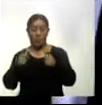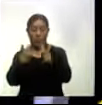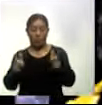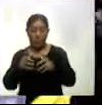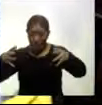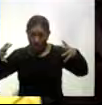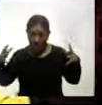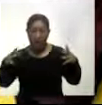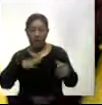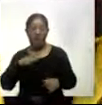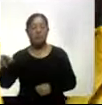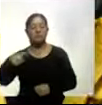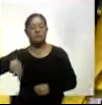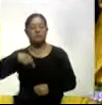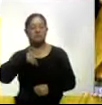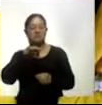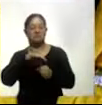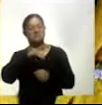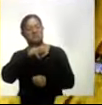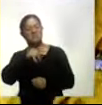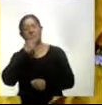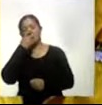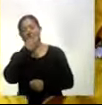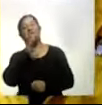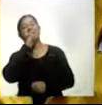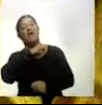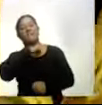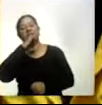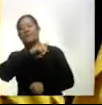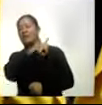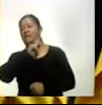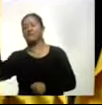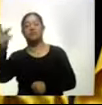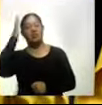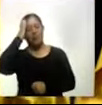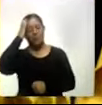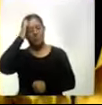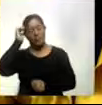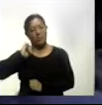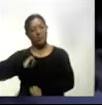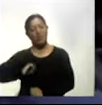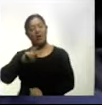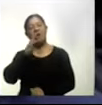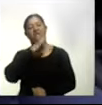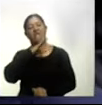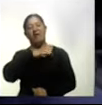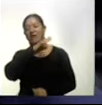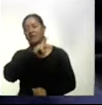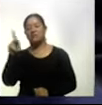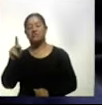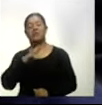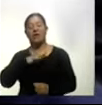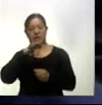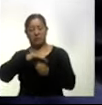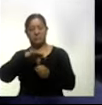elecciones que califican de farsa a raíz de que el Tribunal Supremo de Justicia designara la directiva del Consejo Nacional Electoral